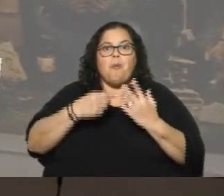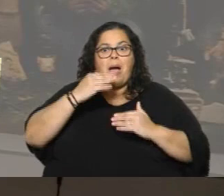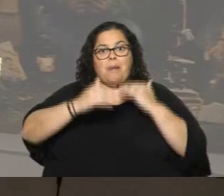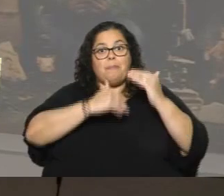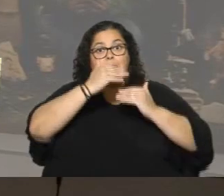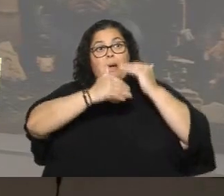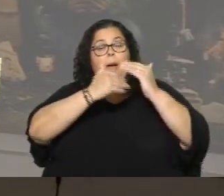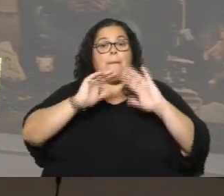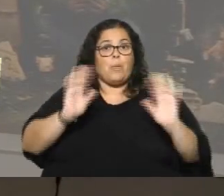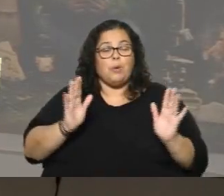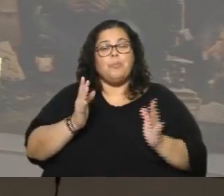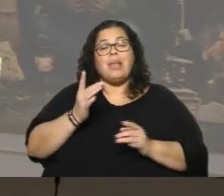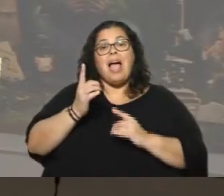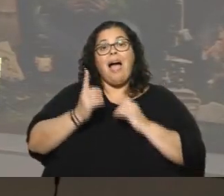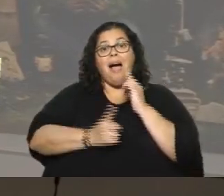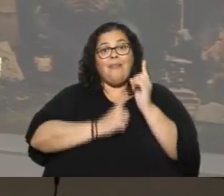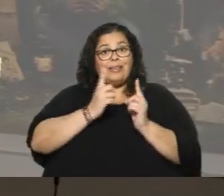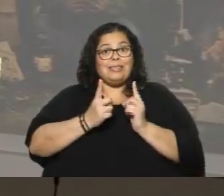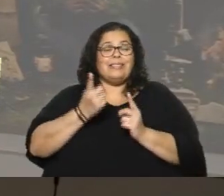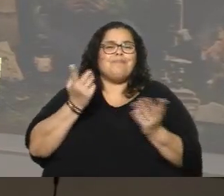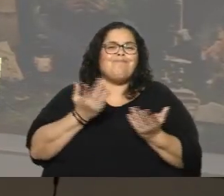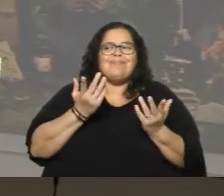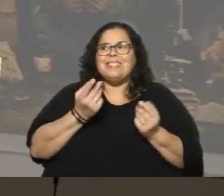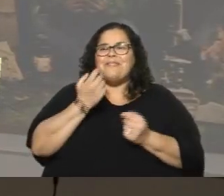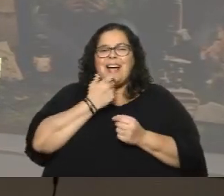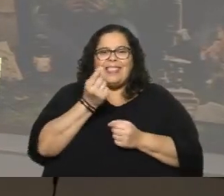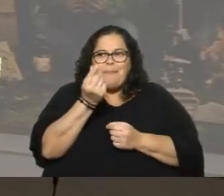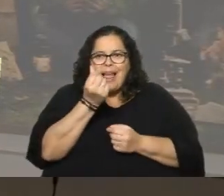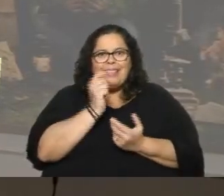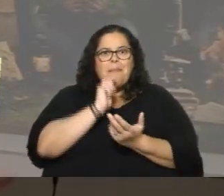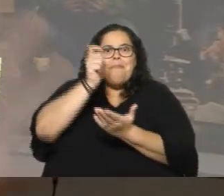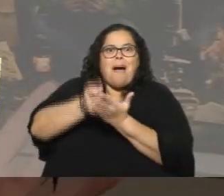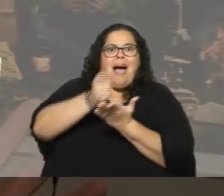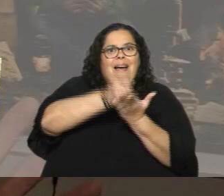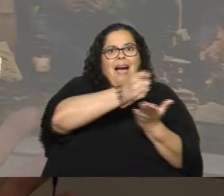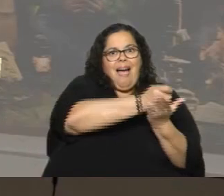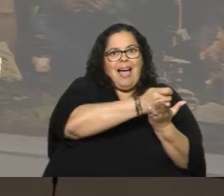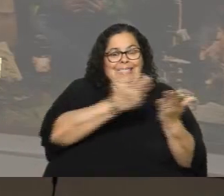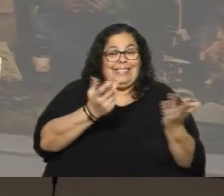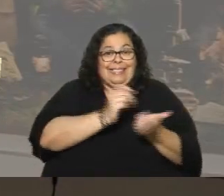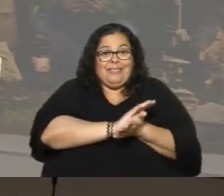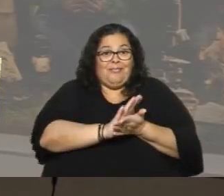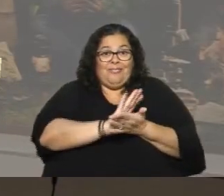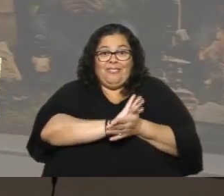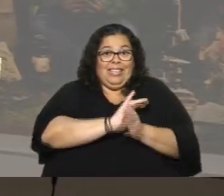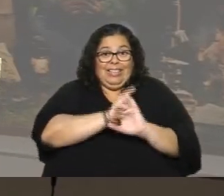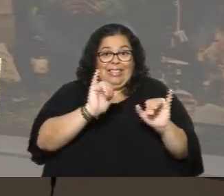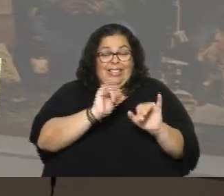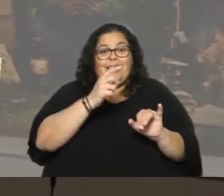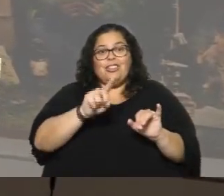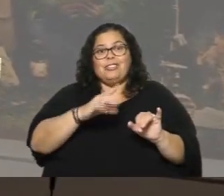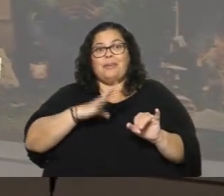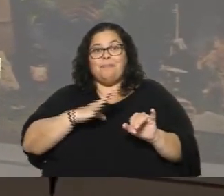muchas veces se generan esos gaps, esas brechas en el medio, en donde se me terminó la beca de maestría, pero todavía no tengo la beca de